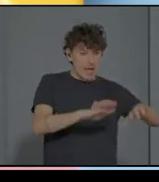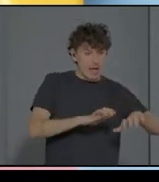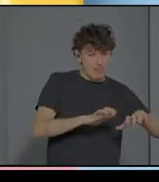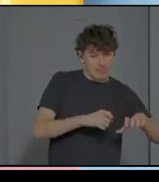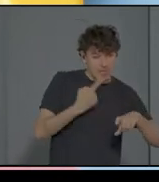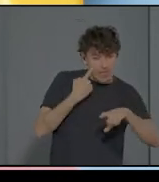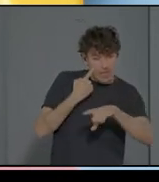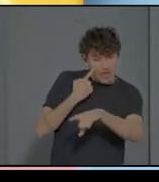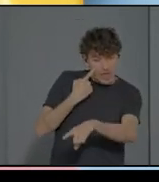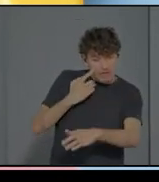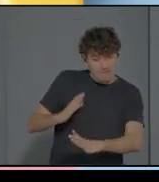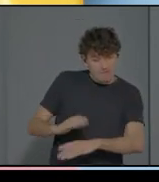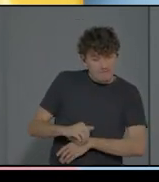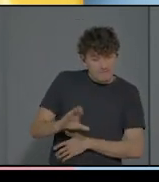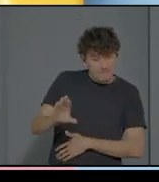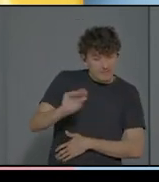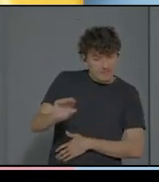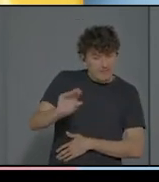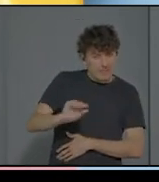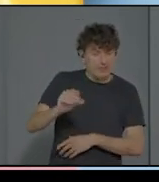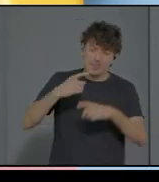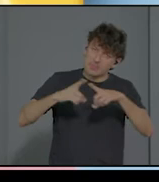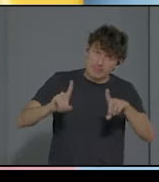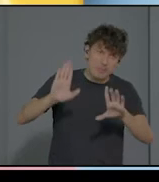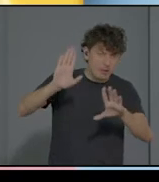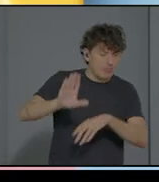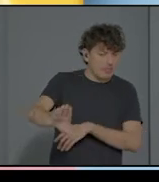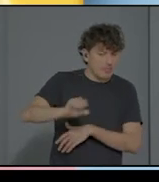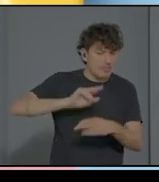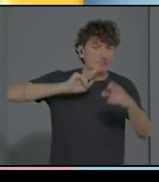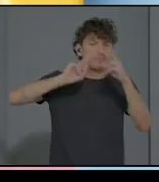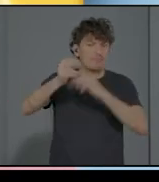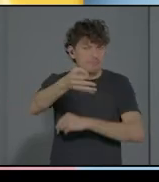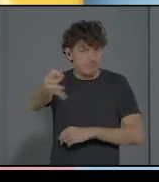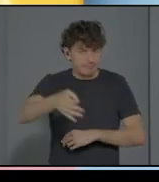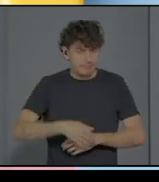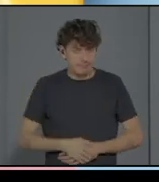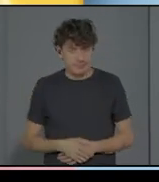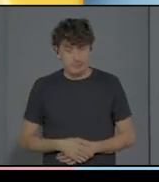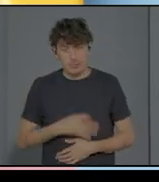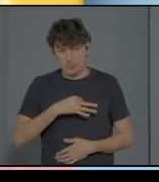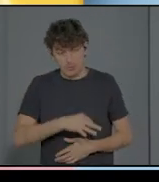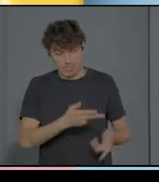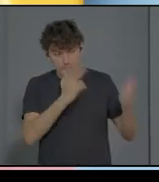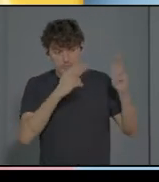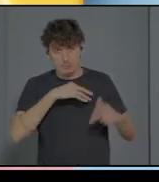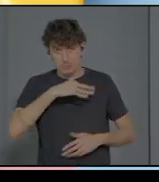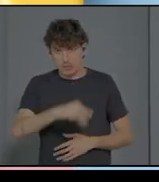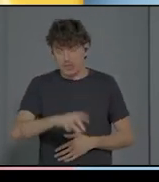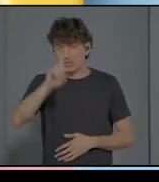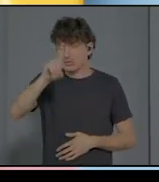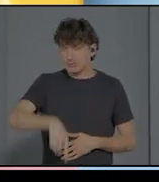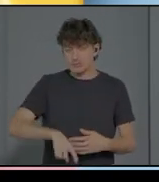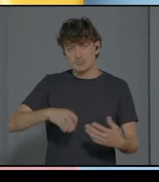distintas, puedan darle una respuesta y puedan volver a sintonizarse con